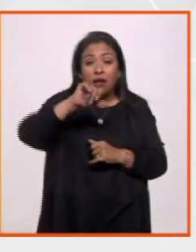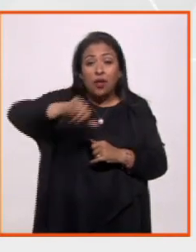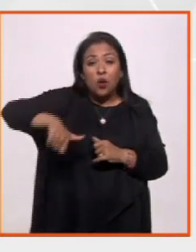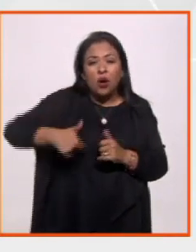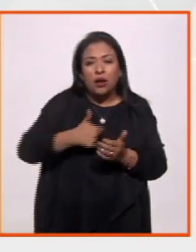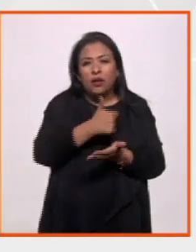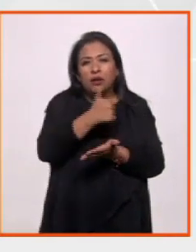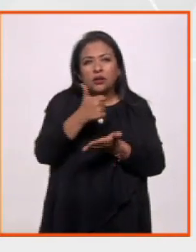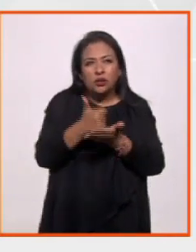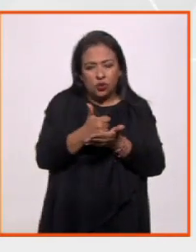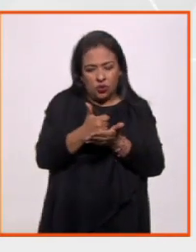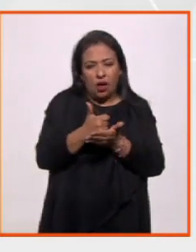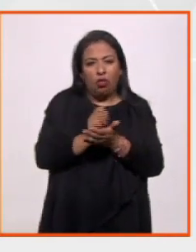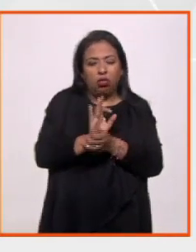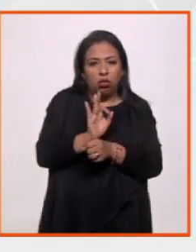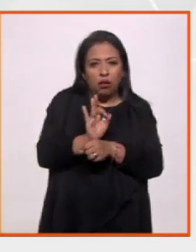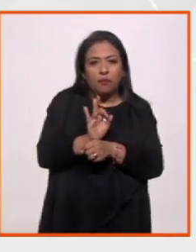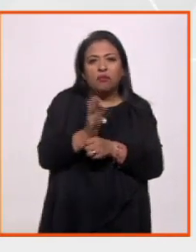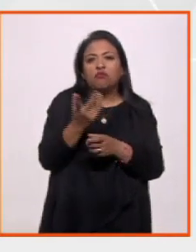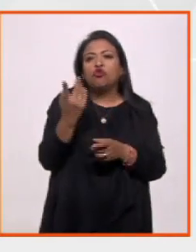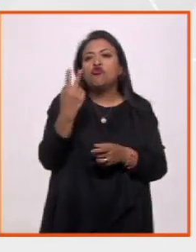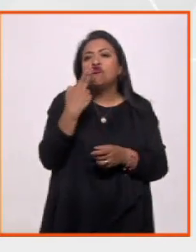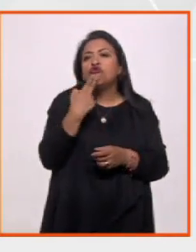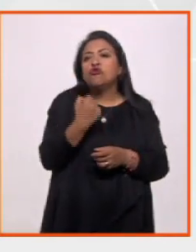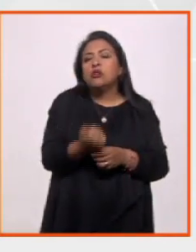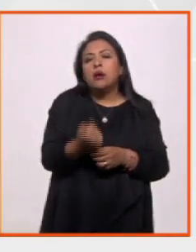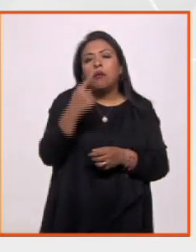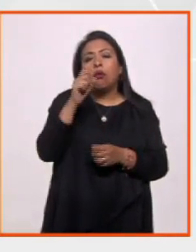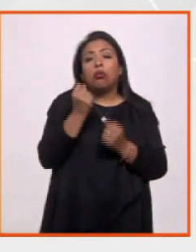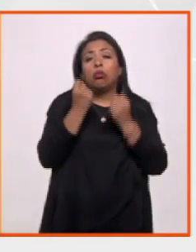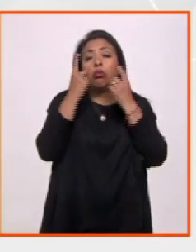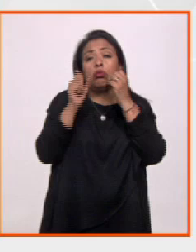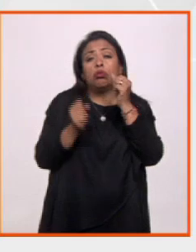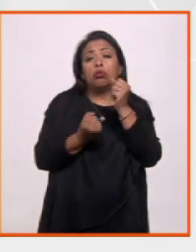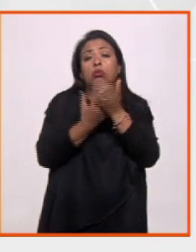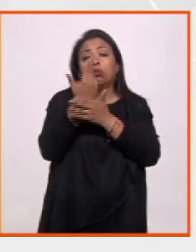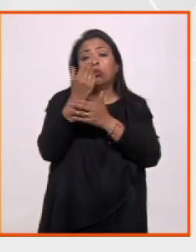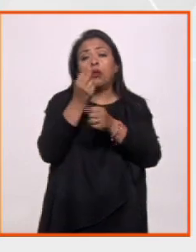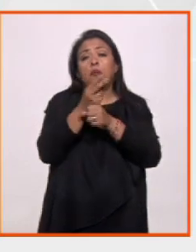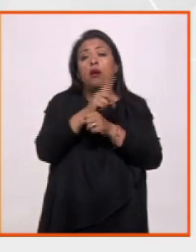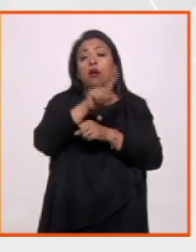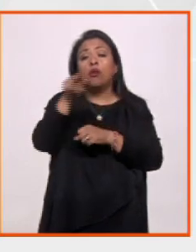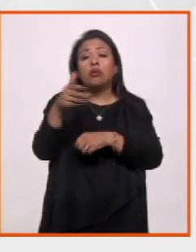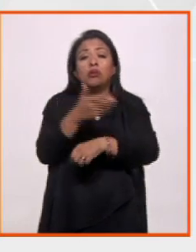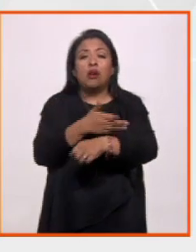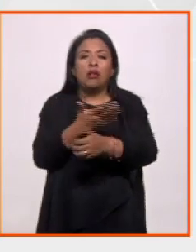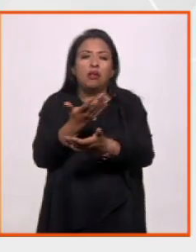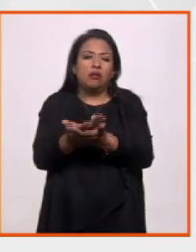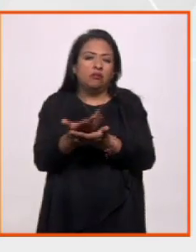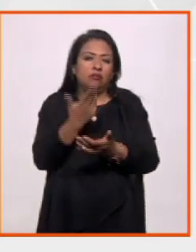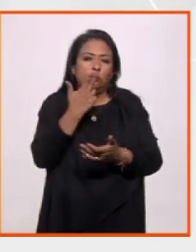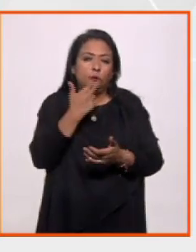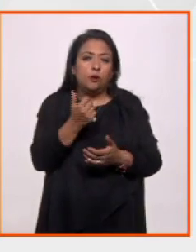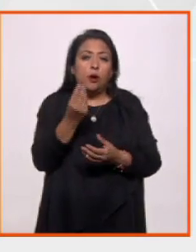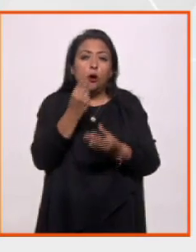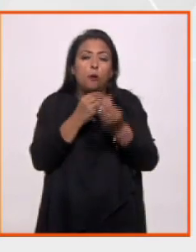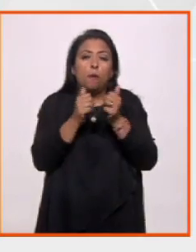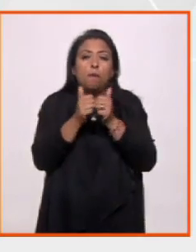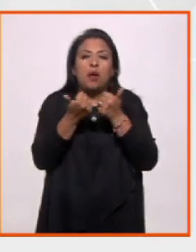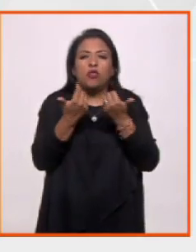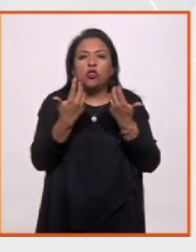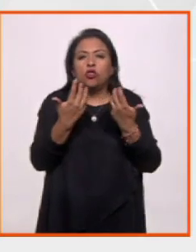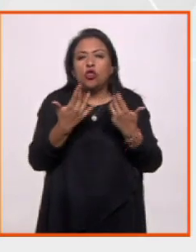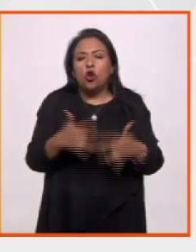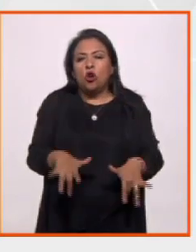ciudad en vano, vela la guardia. Es inútil que os levantéis temprano, y os vayáis tarde a descansar, y que comáis el pan del